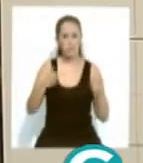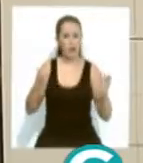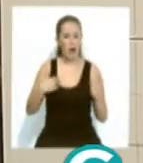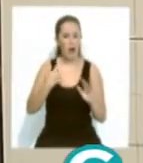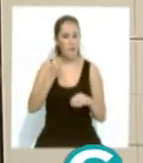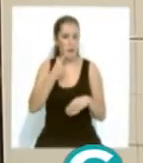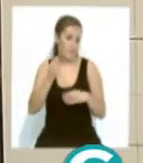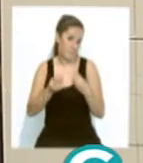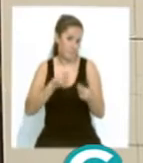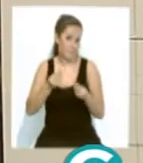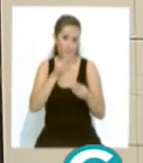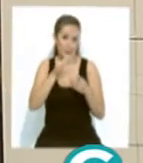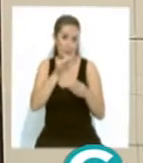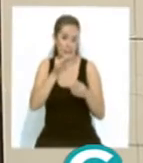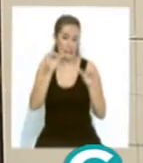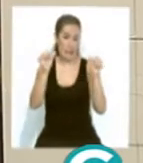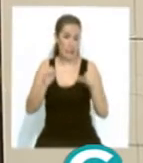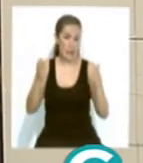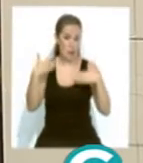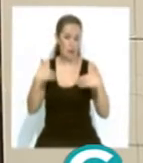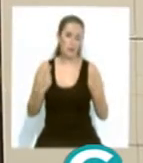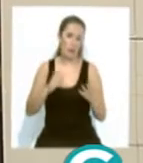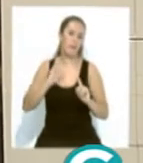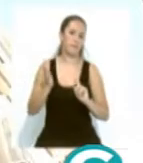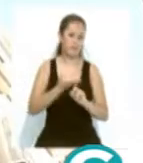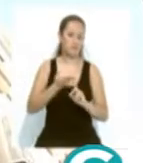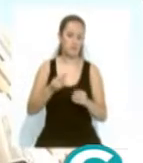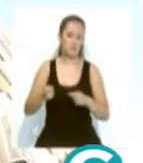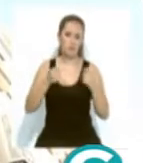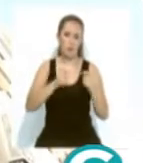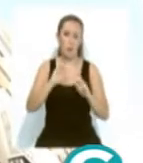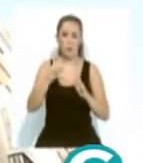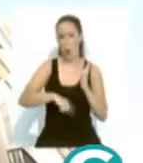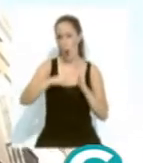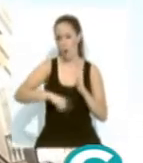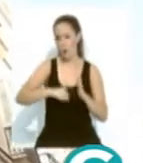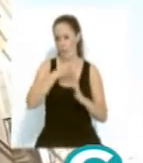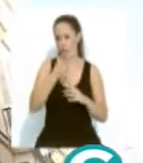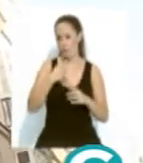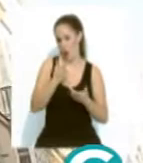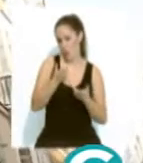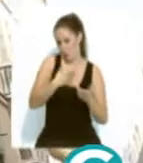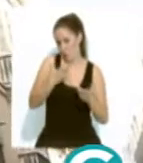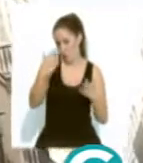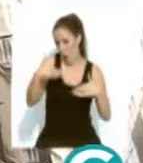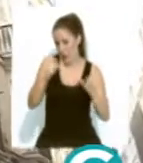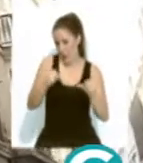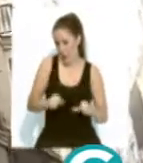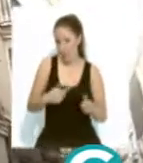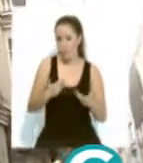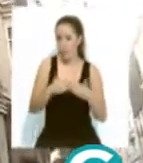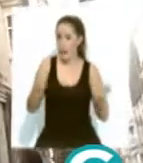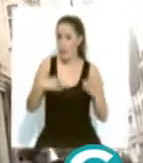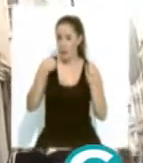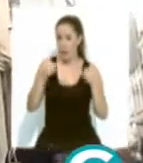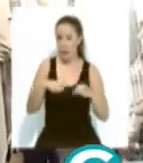acta de la infracción que ha derivado en el inicio de un expediente sancionador, tal y como recoge la normativa municipal. Esta apertura, sin